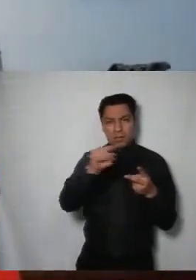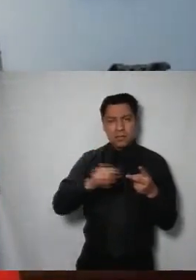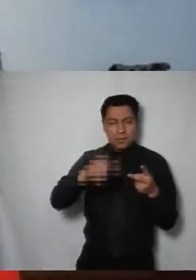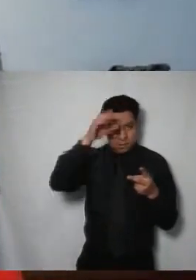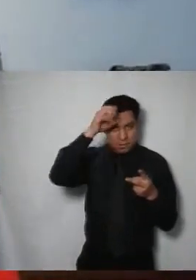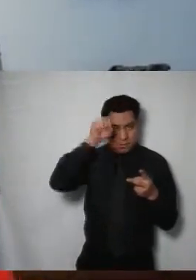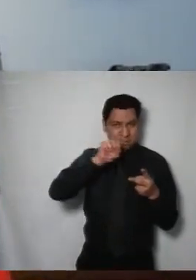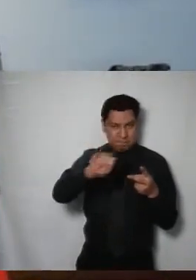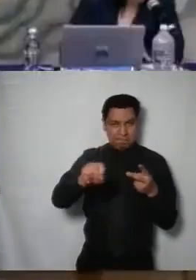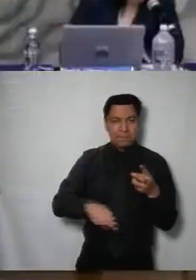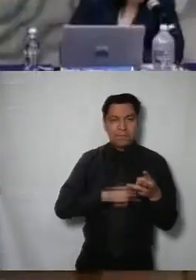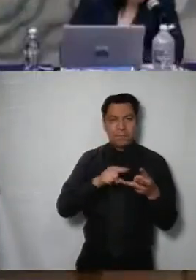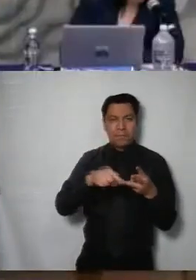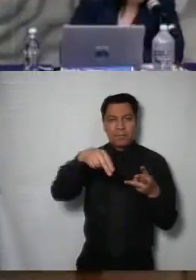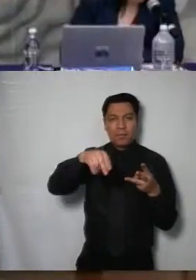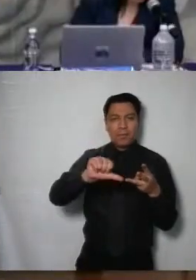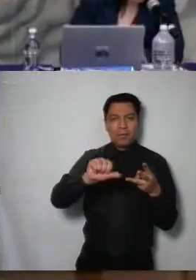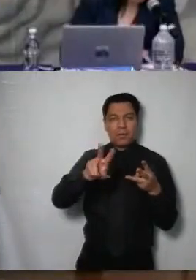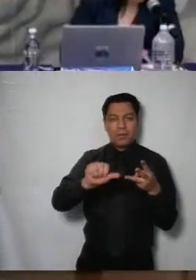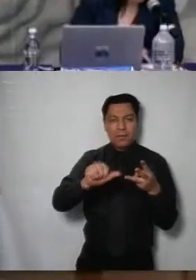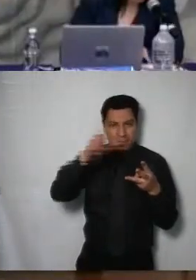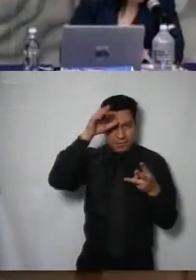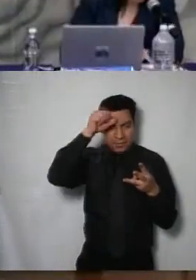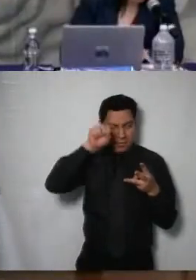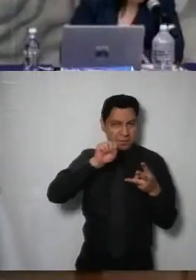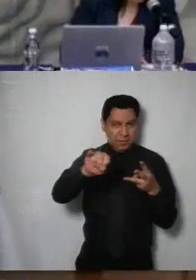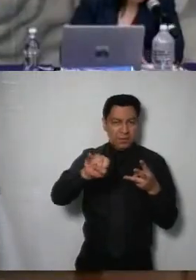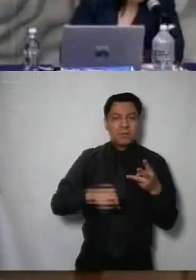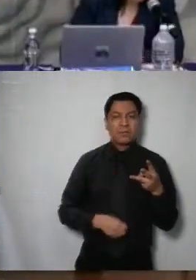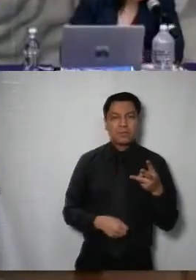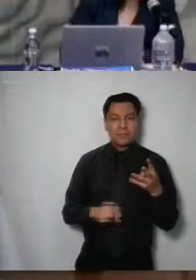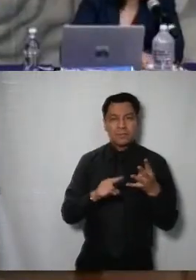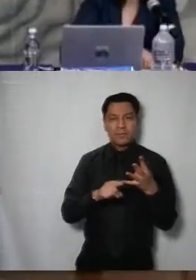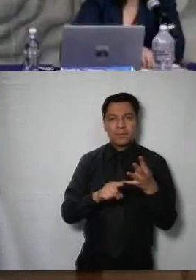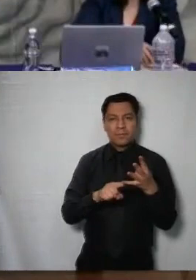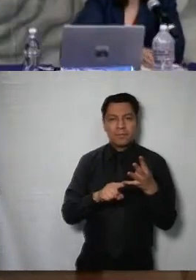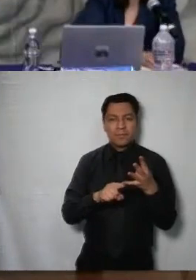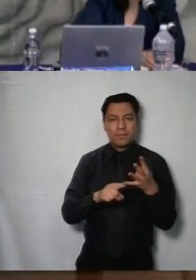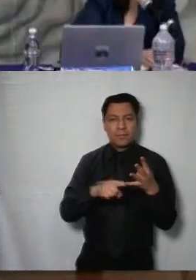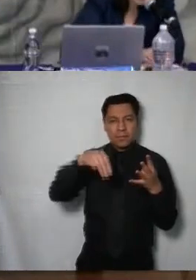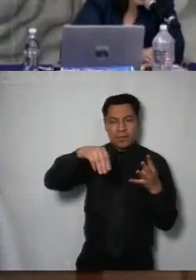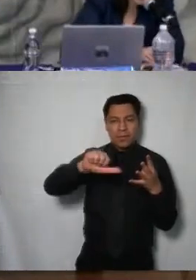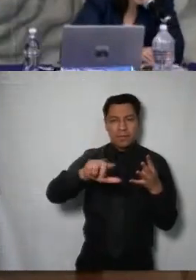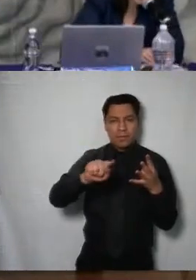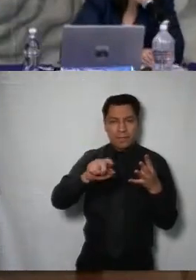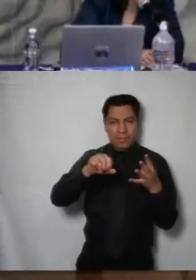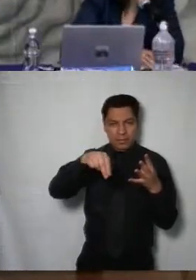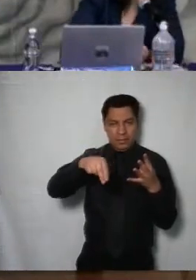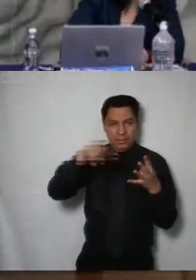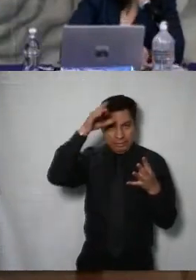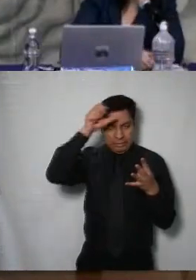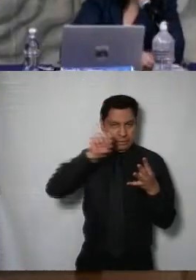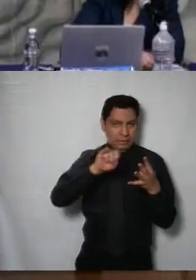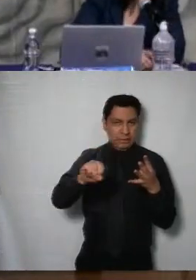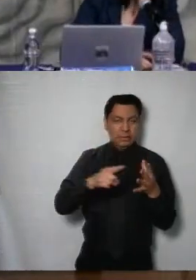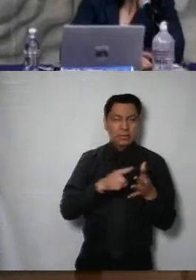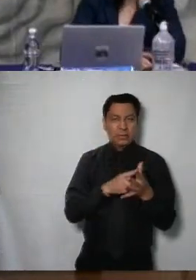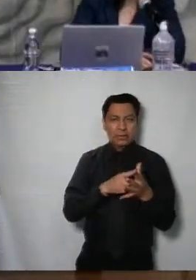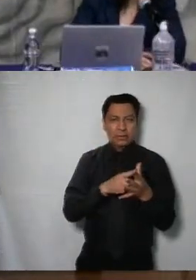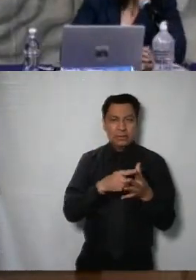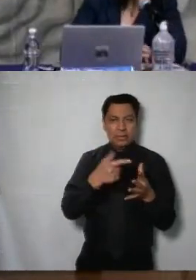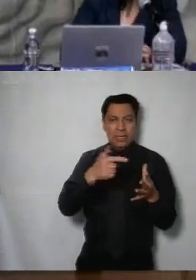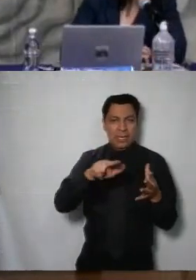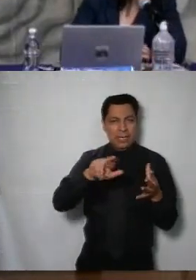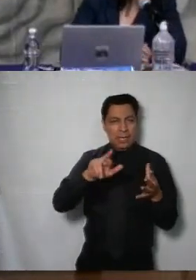favor Comisionada Nava A favor Comisionada San Martín A favor Comisionado